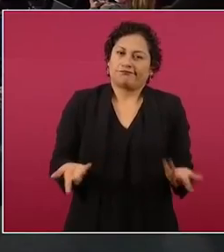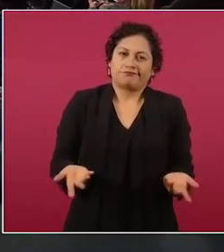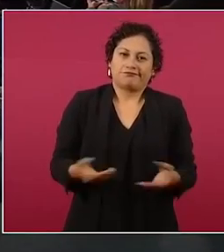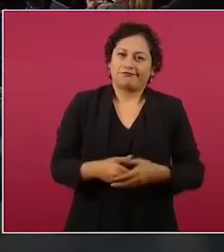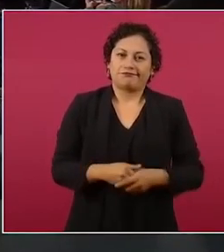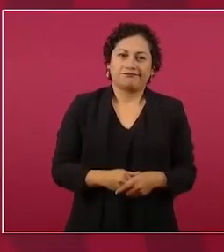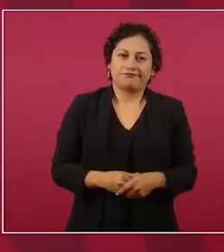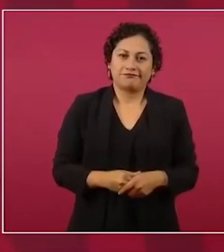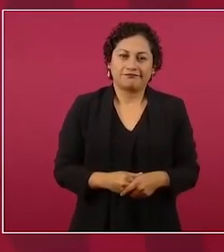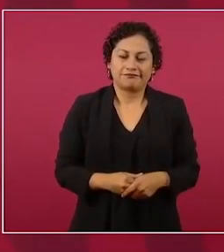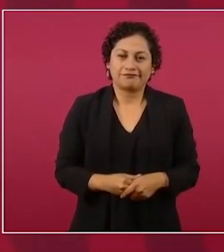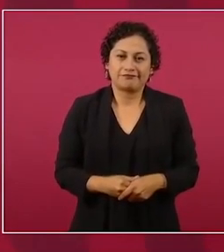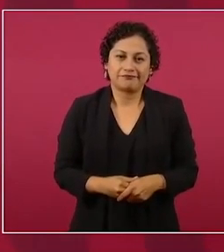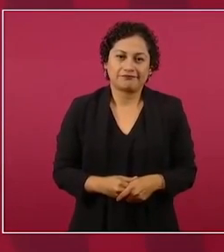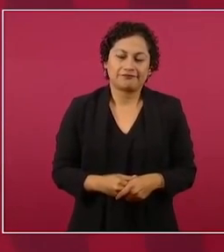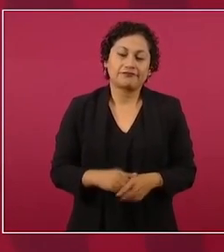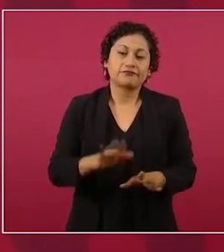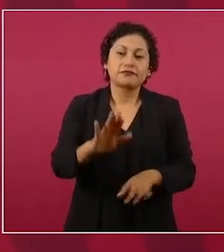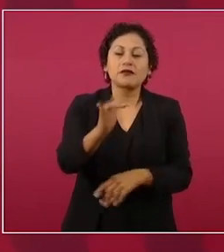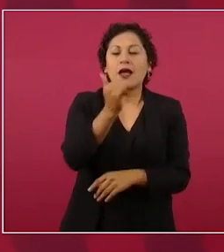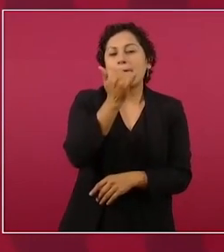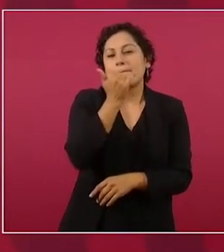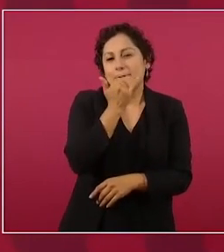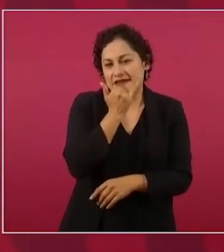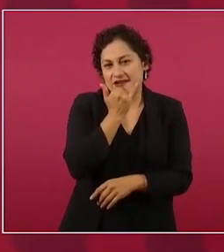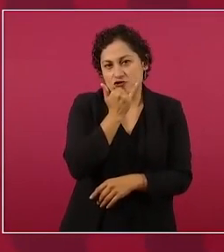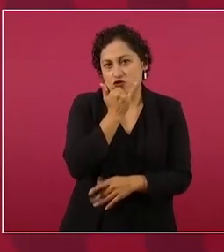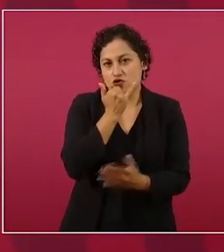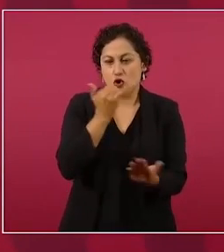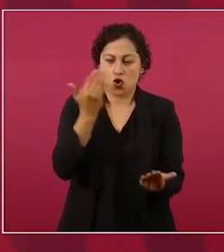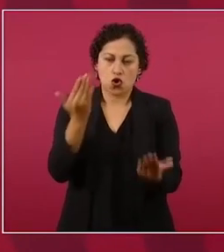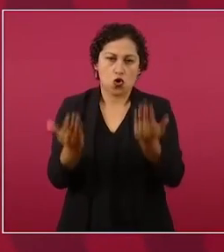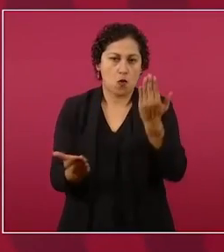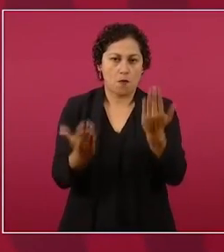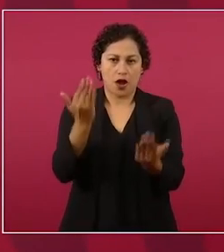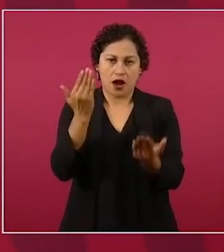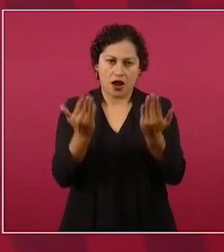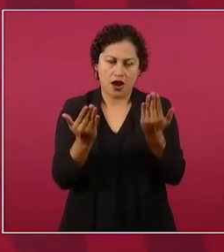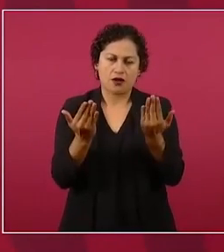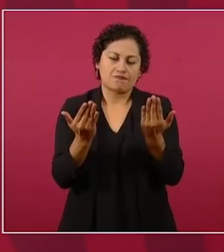comparar, pero a veces ayuda mucho,